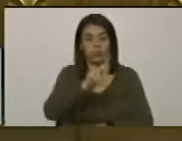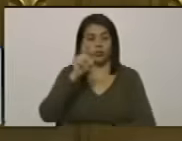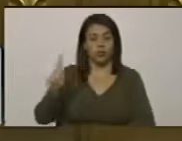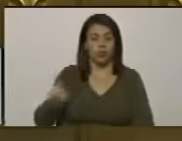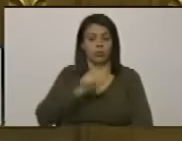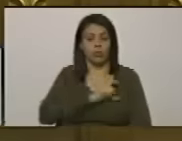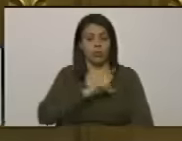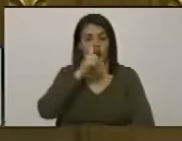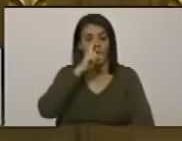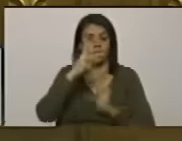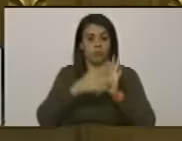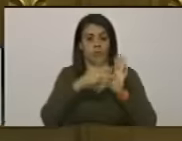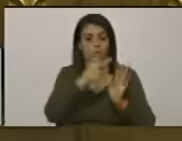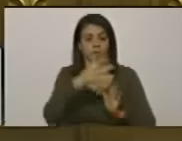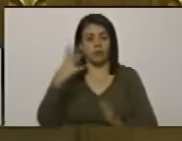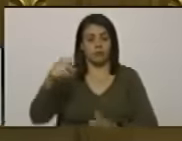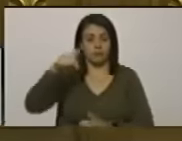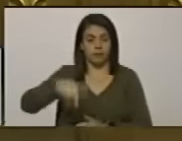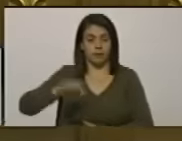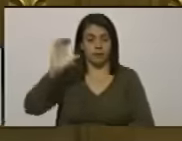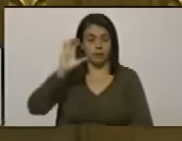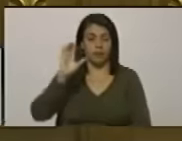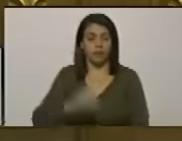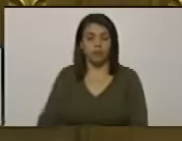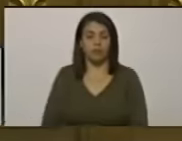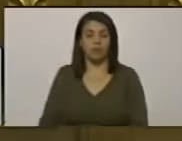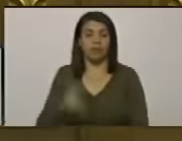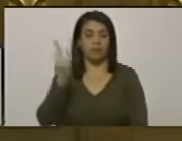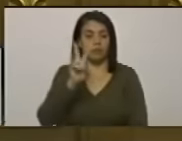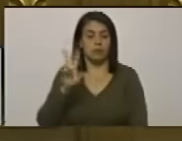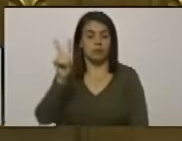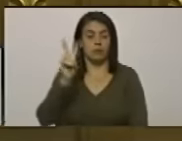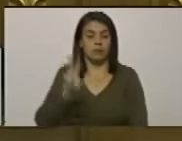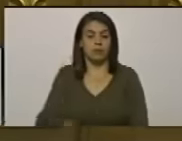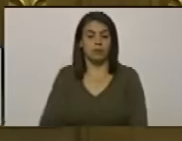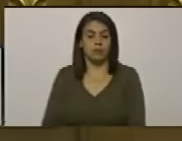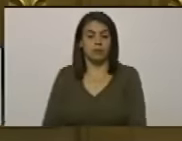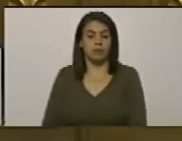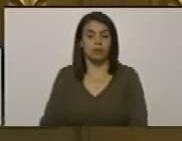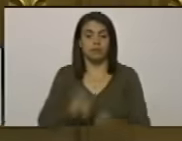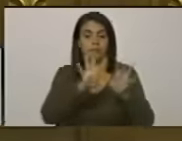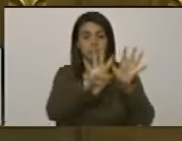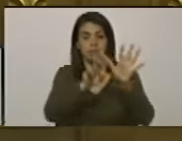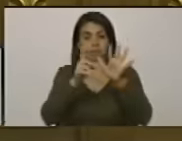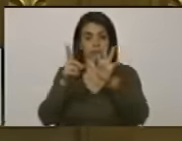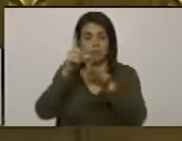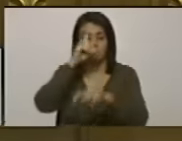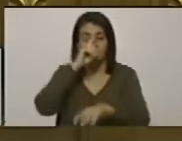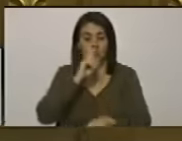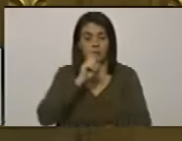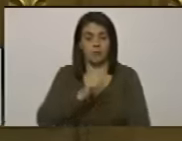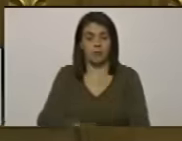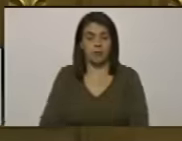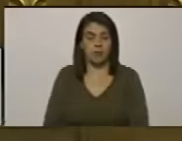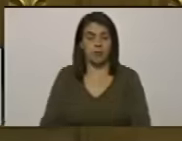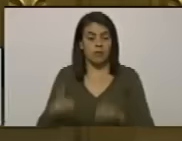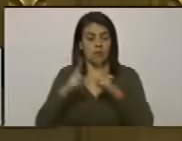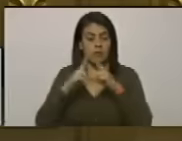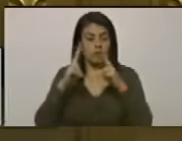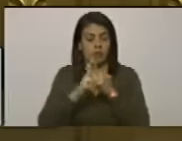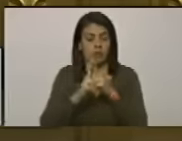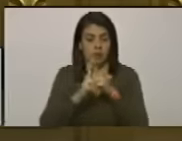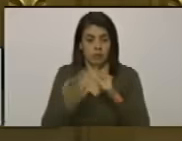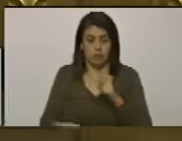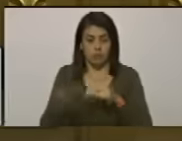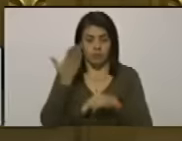2024 en la ciudad de Caracas Venezuela a sus 96 años conocido por